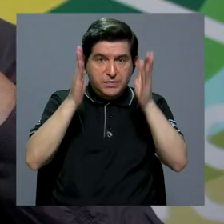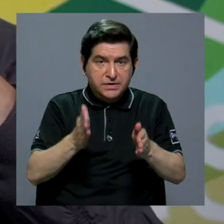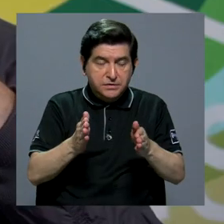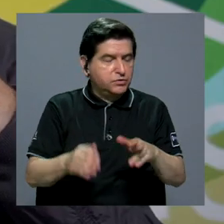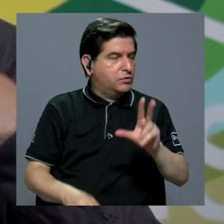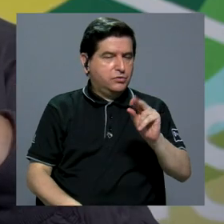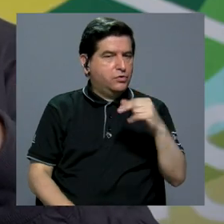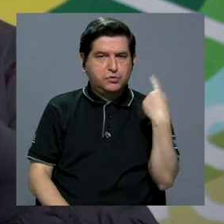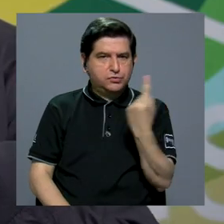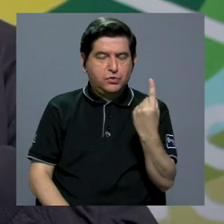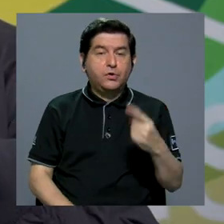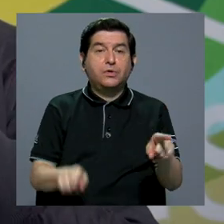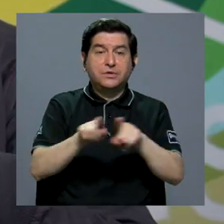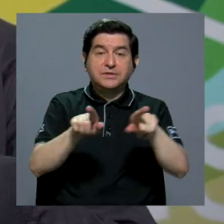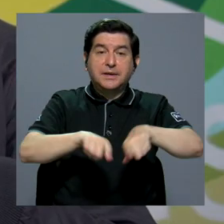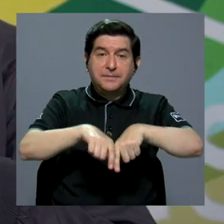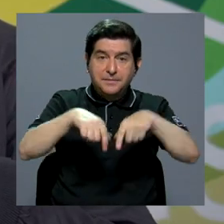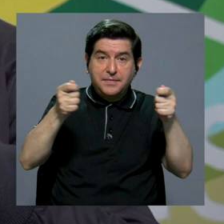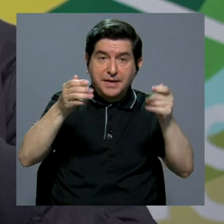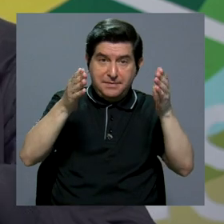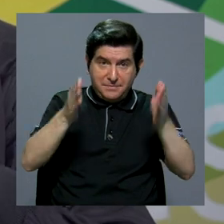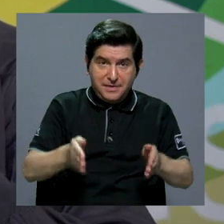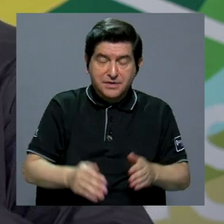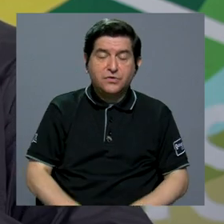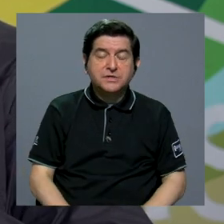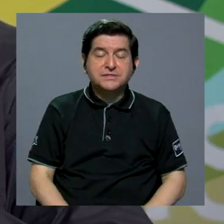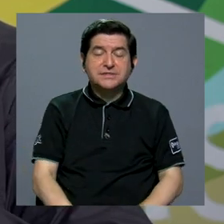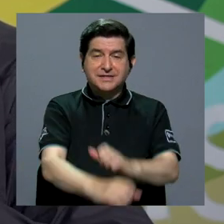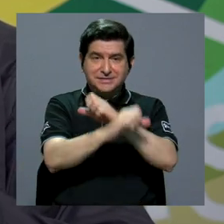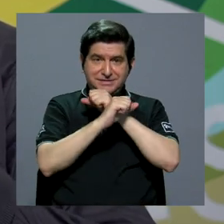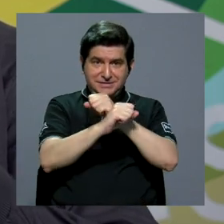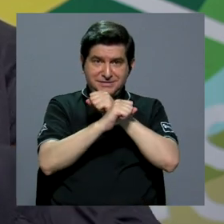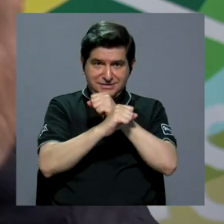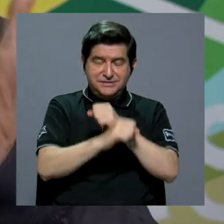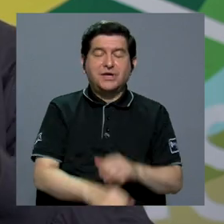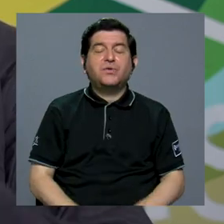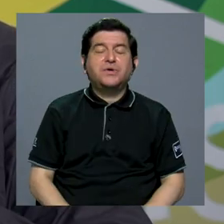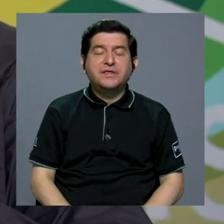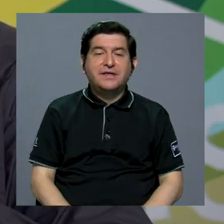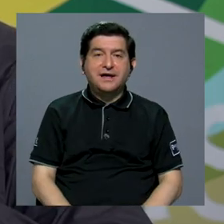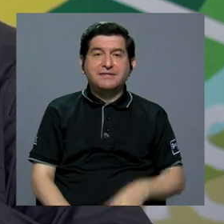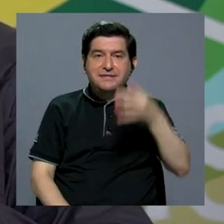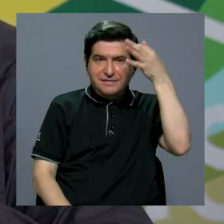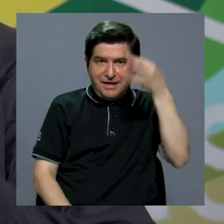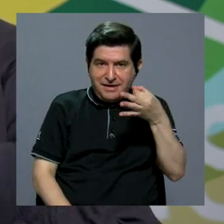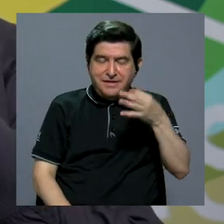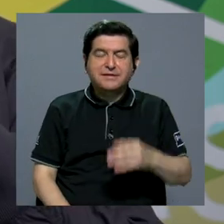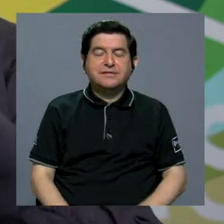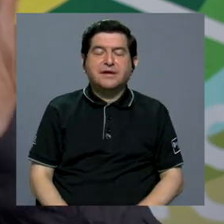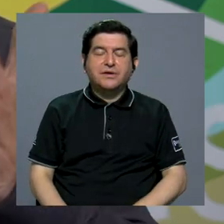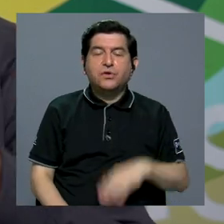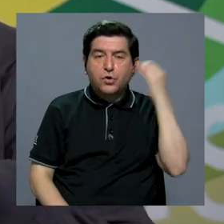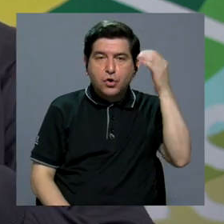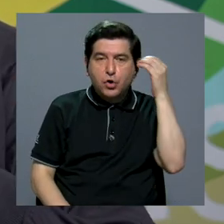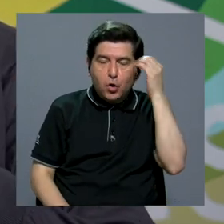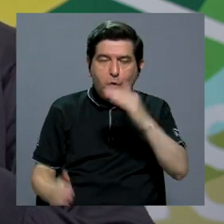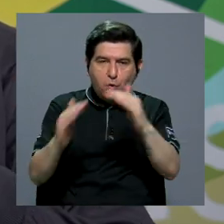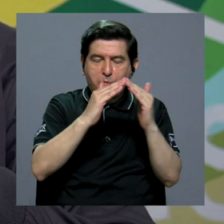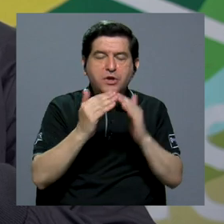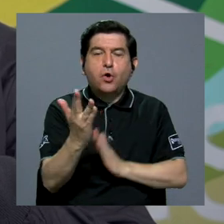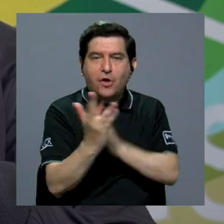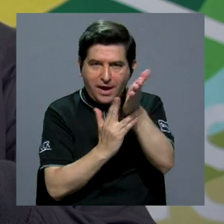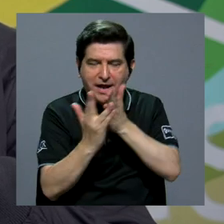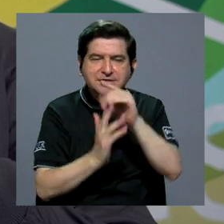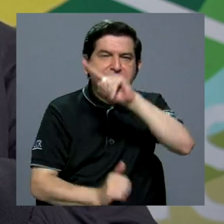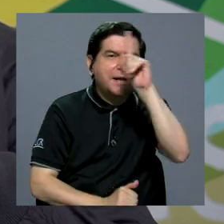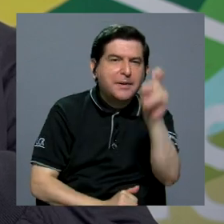que también la prensa, como representante y garante también de la posición del pueblo, tenga acceso también